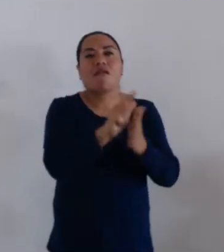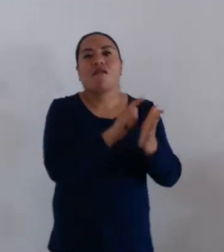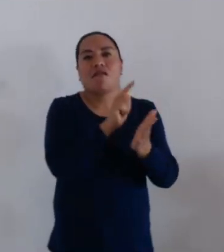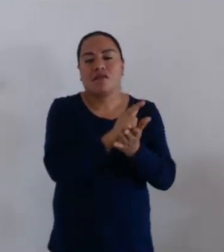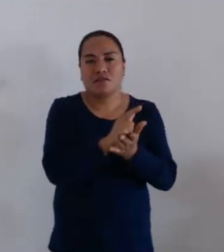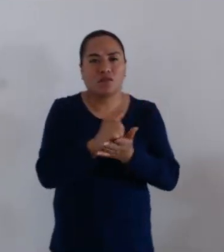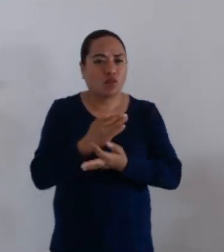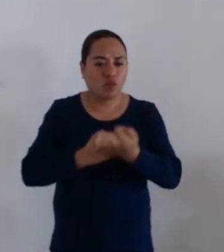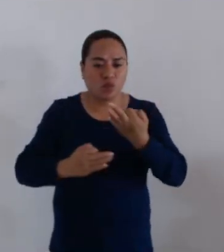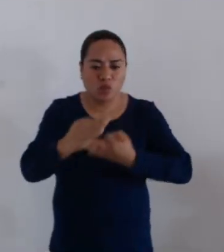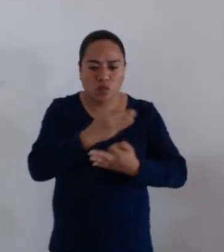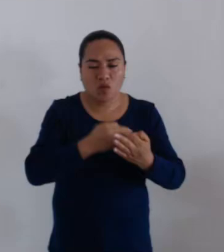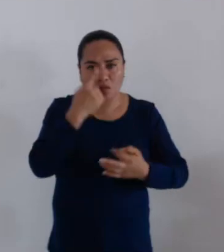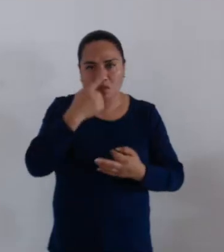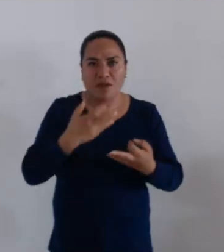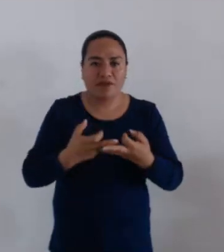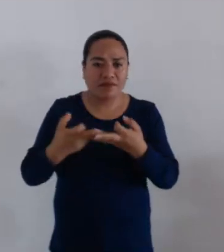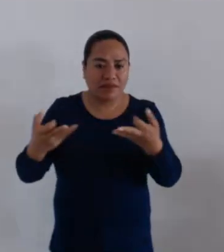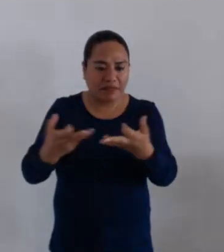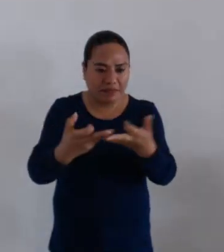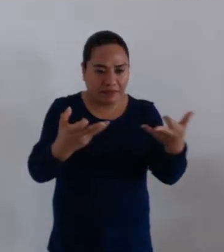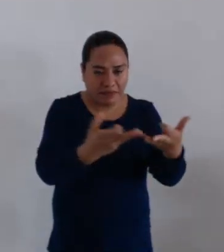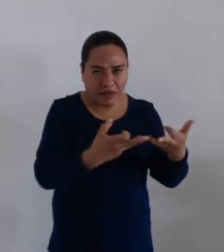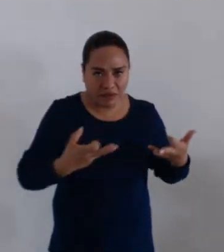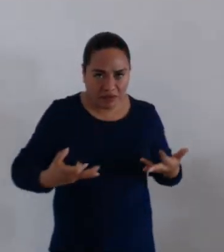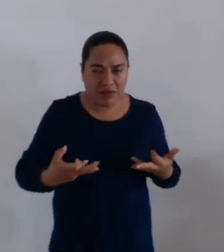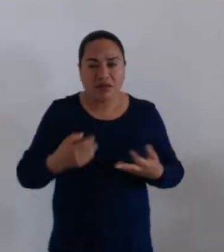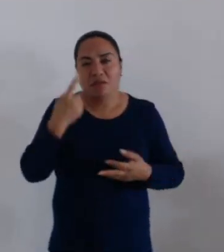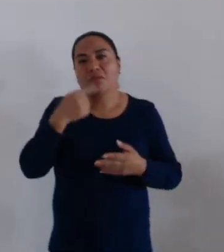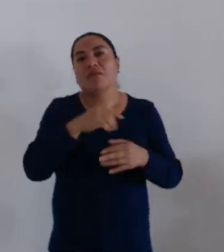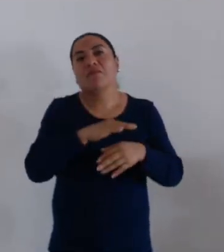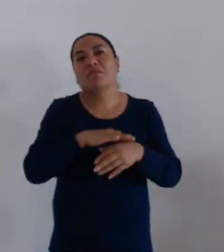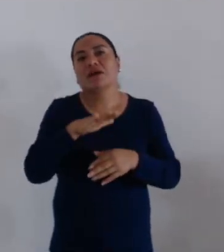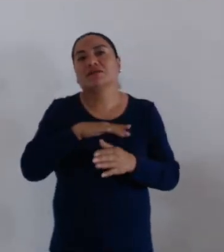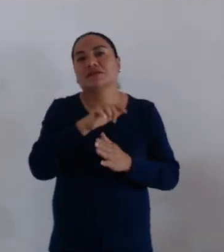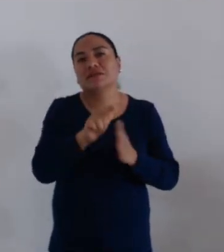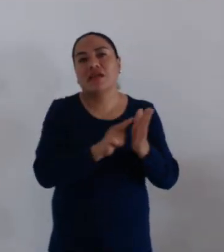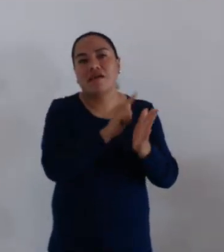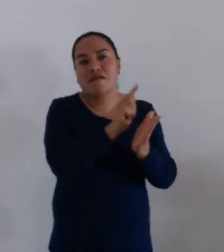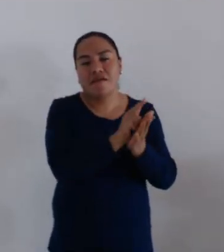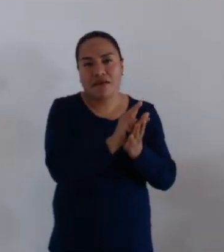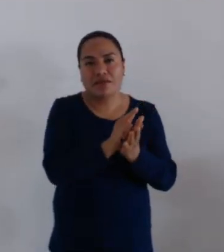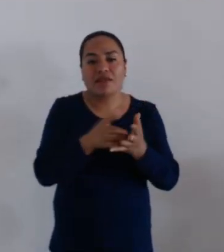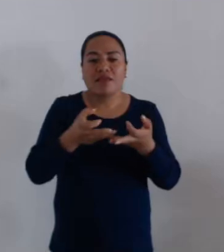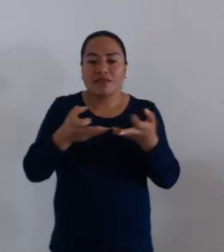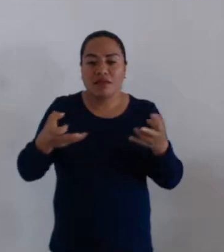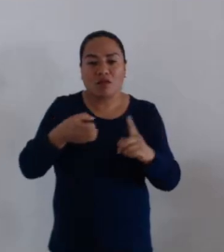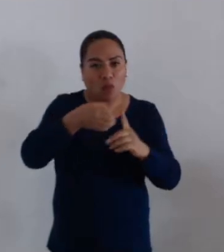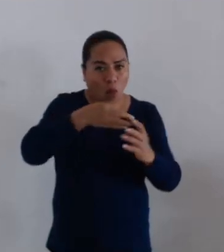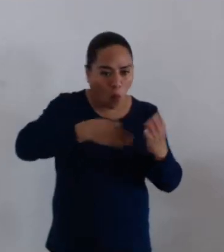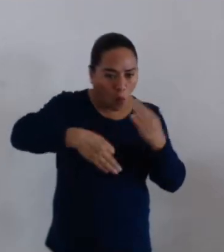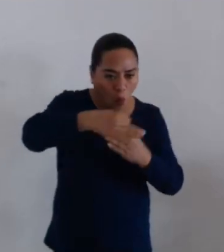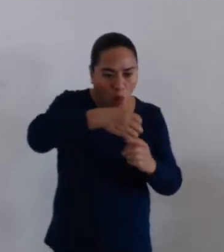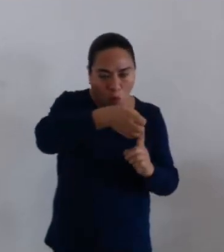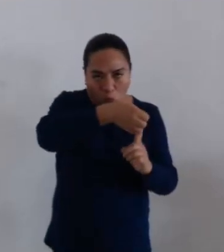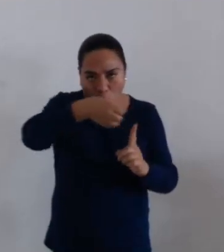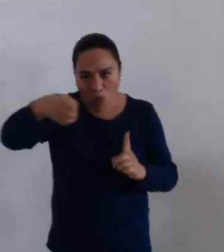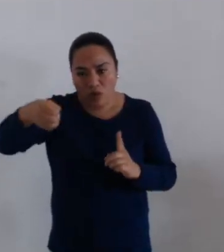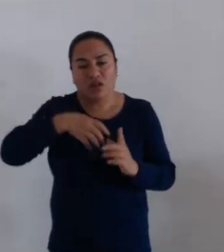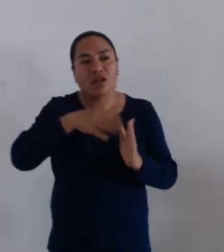de Asentamientos Humanos, más la Ley de Ordenamiento Territorial del Estado, la